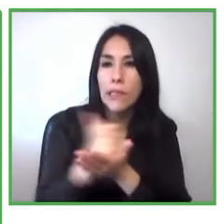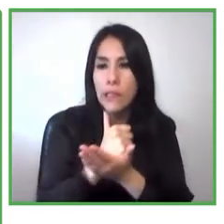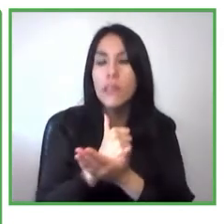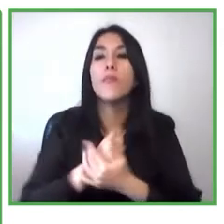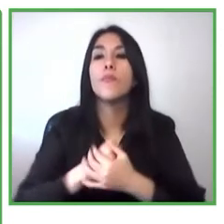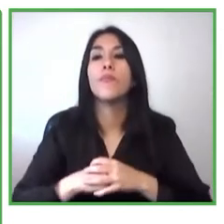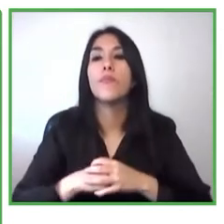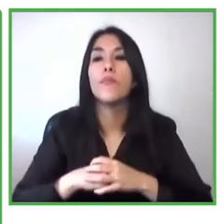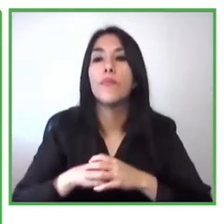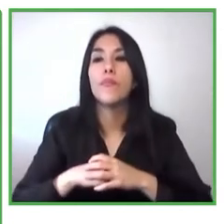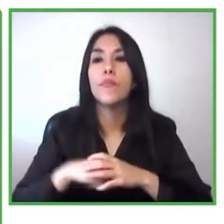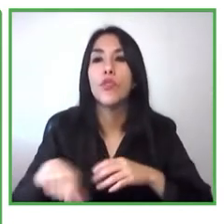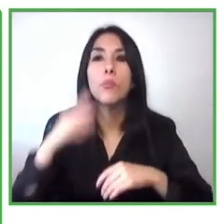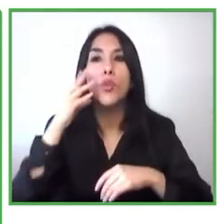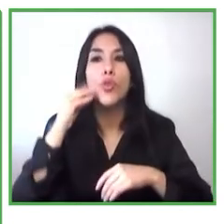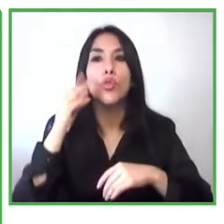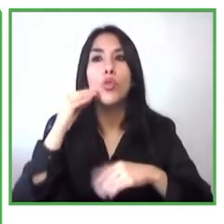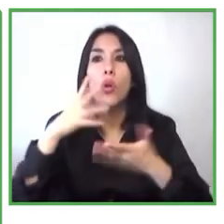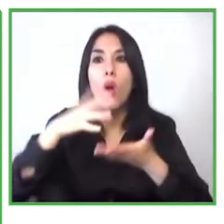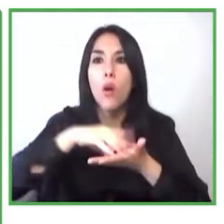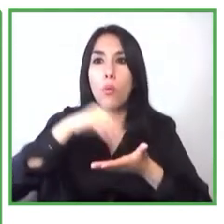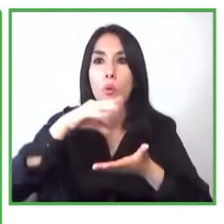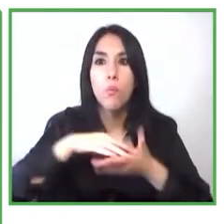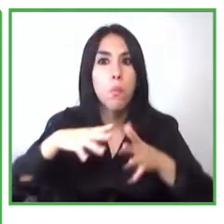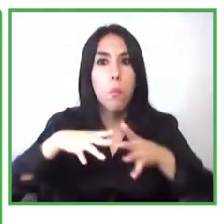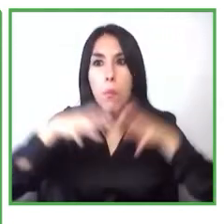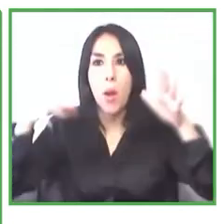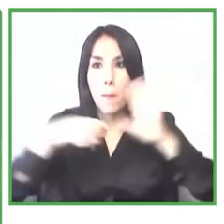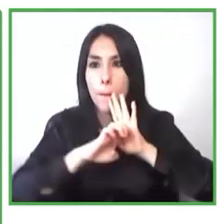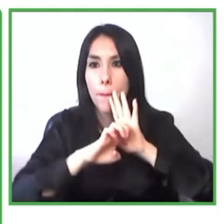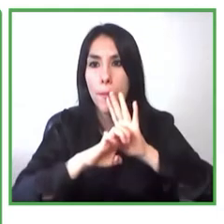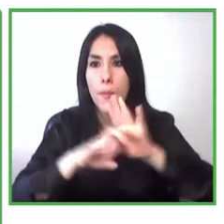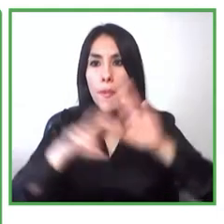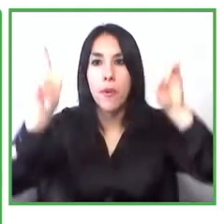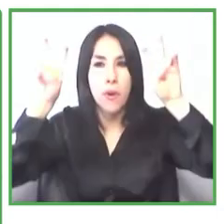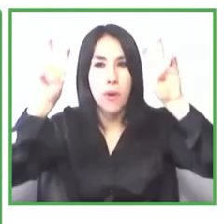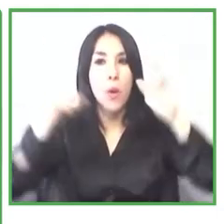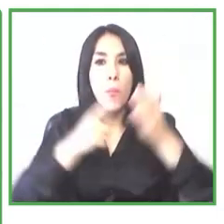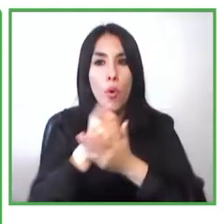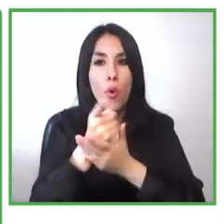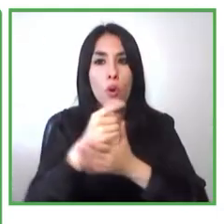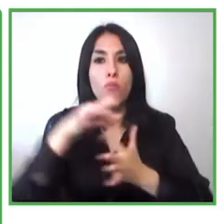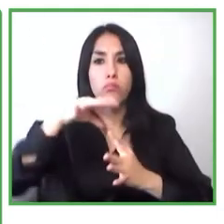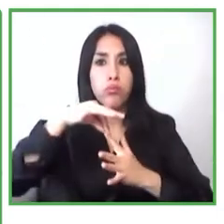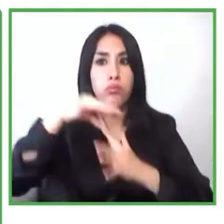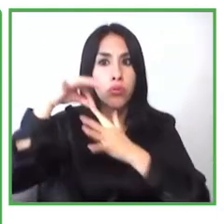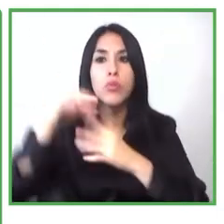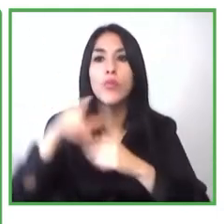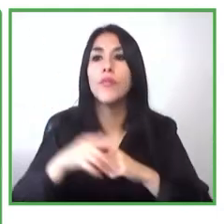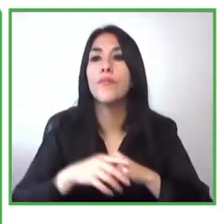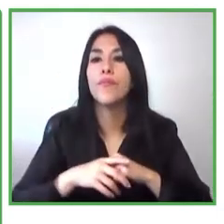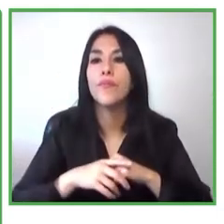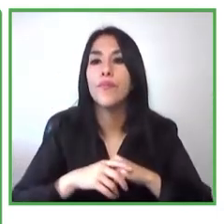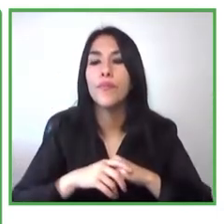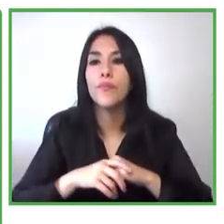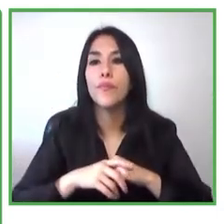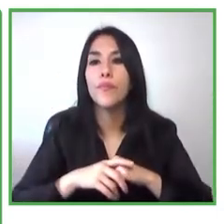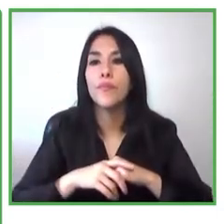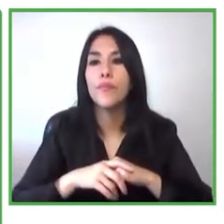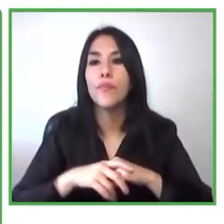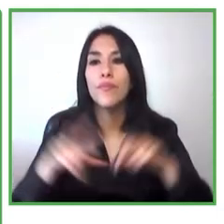ejemplo en relación con las oportunidades no es solamente de cuestión de disponibilidad pero también